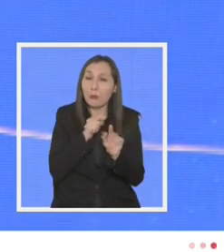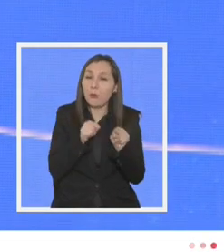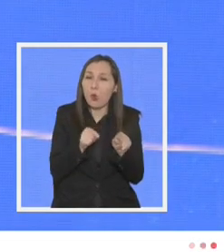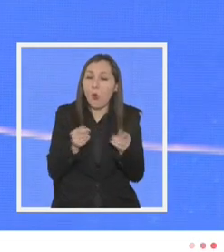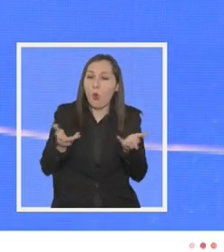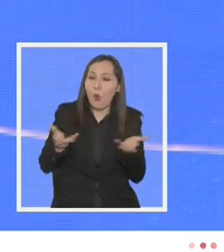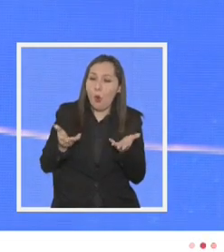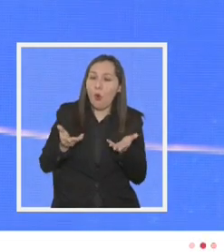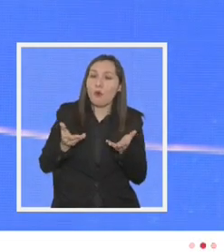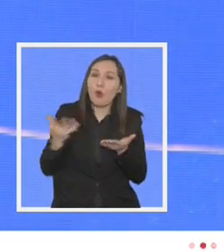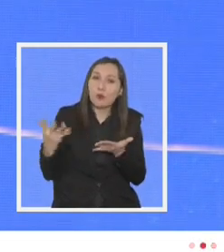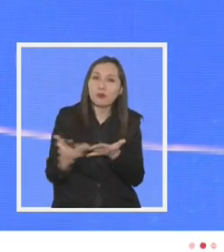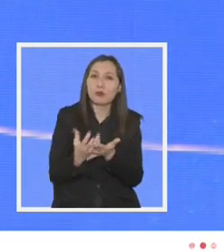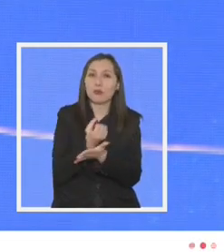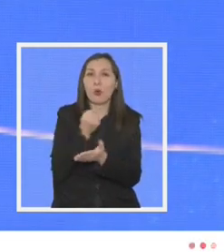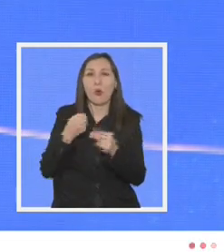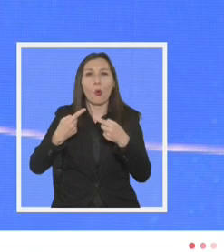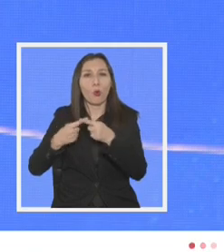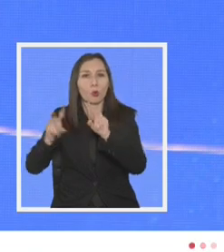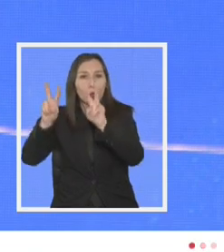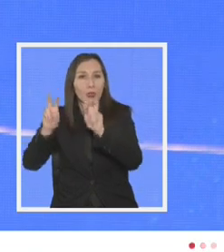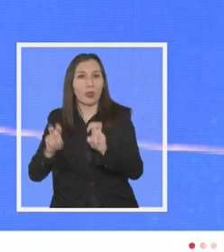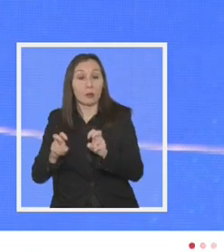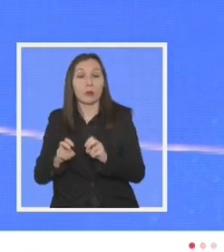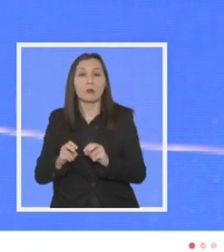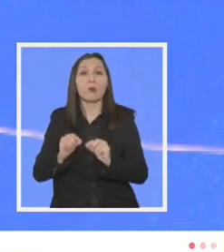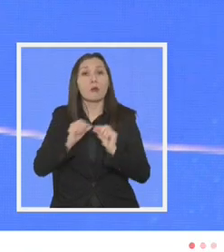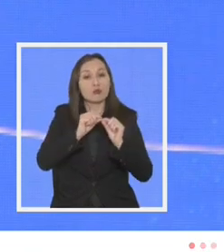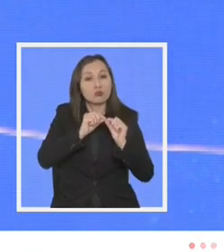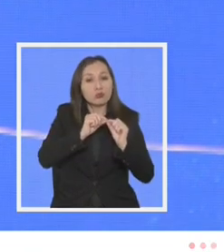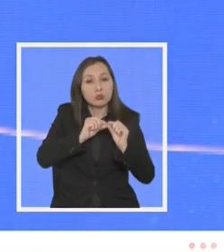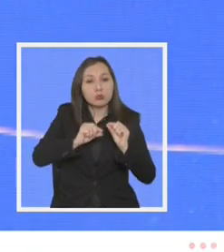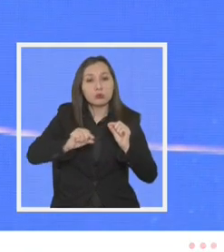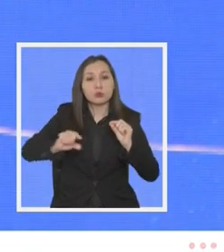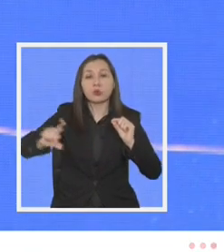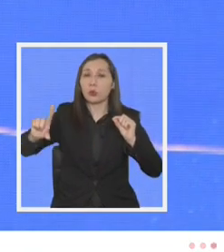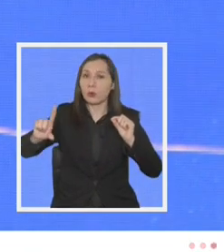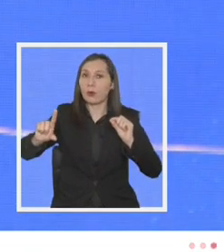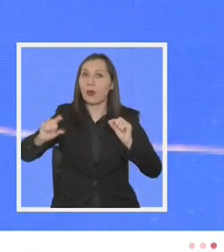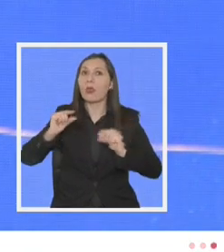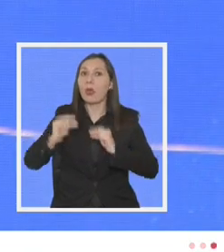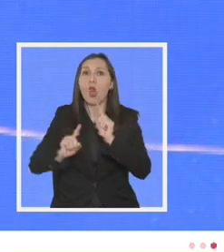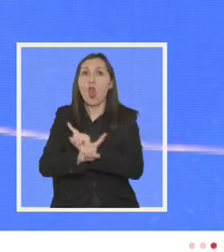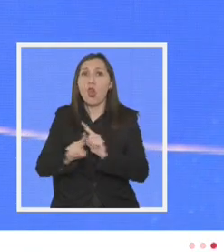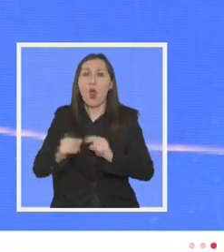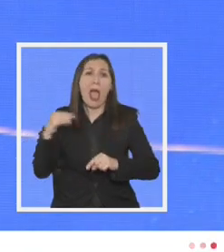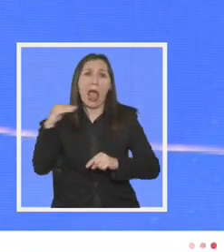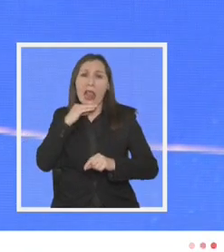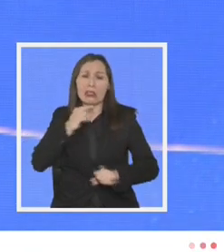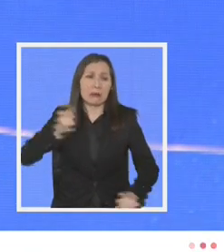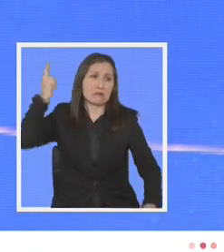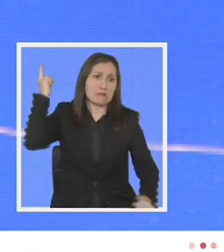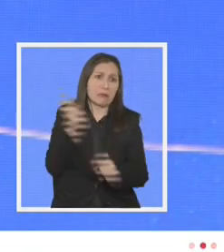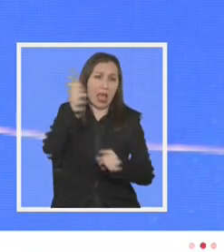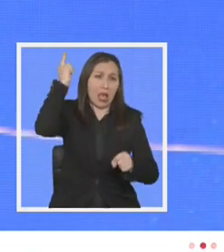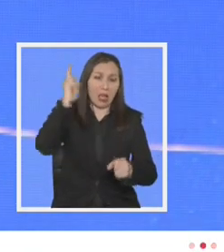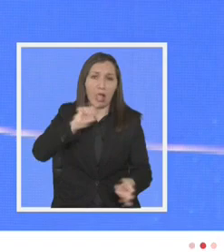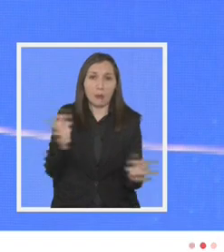de cómo queremos conseguir las cosas en otros ámbitos con gradualismo no con mecenismo ni imposición